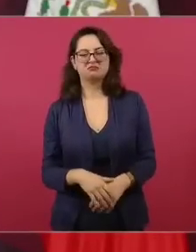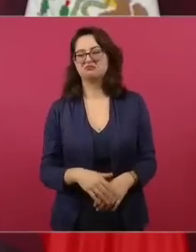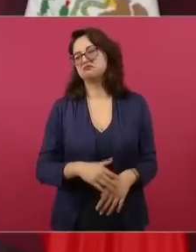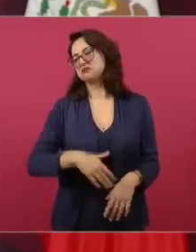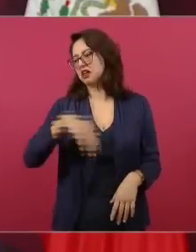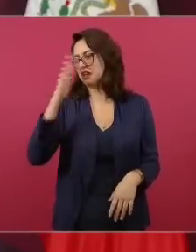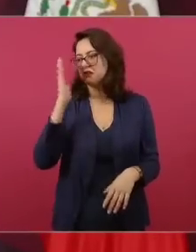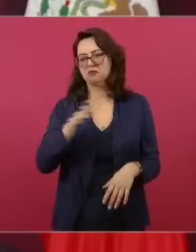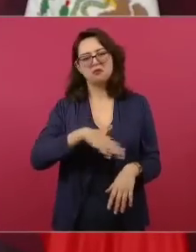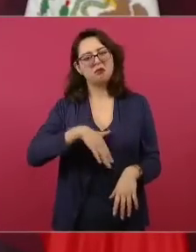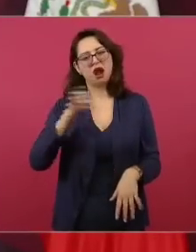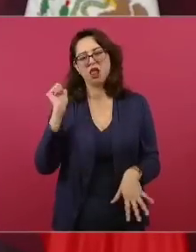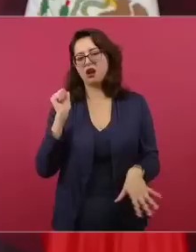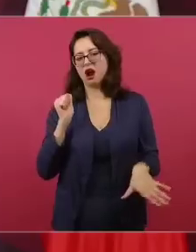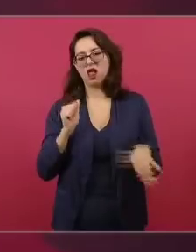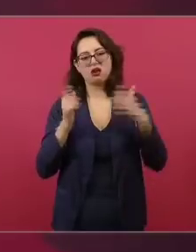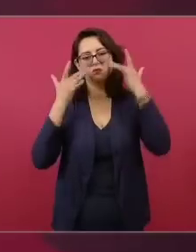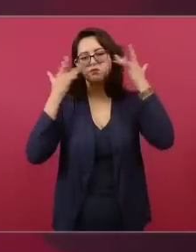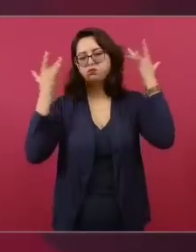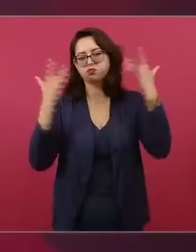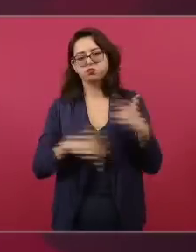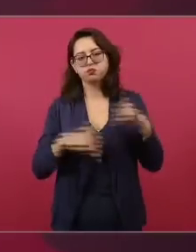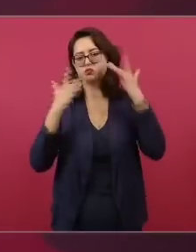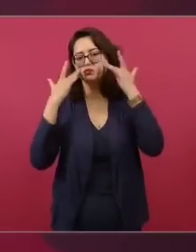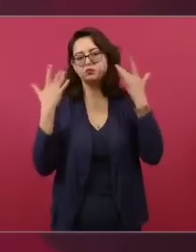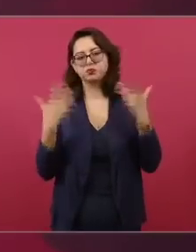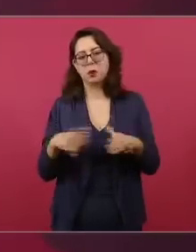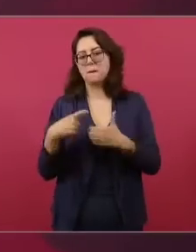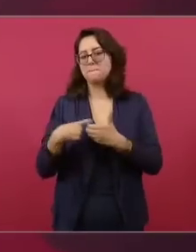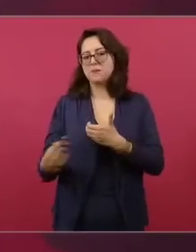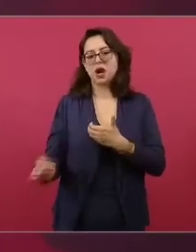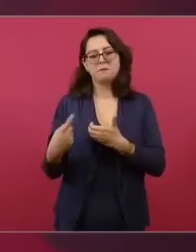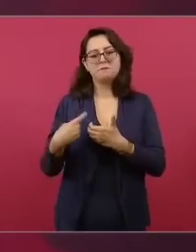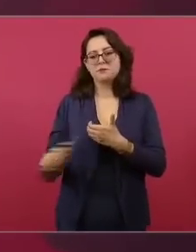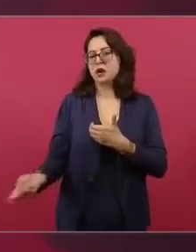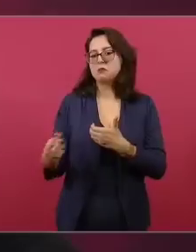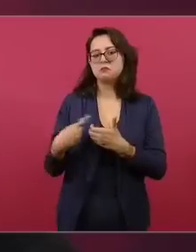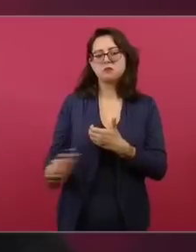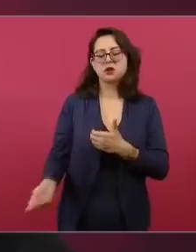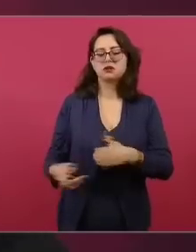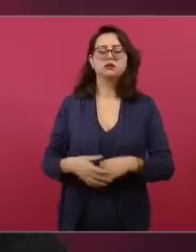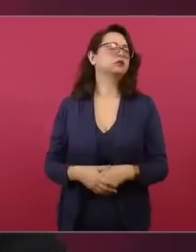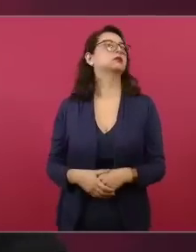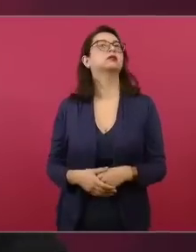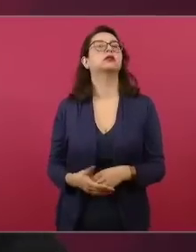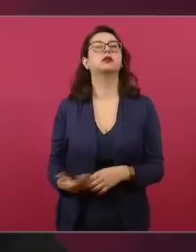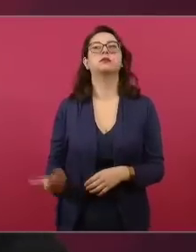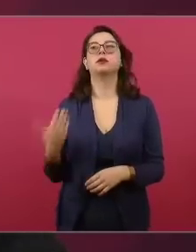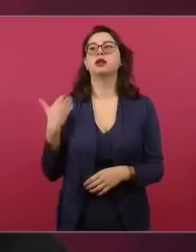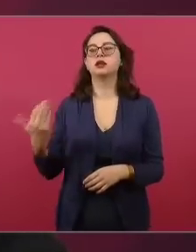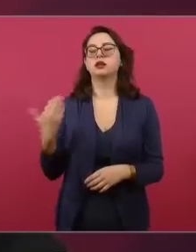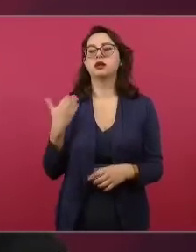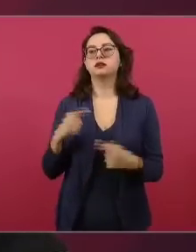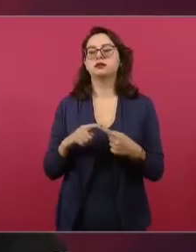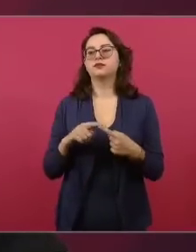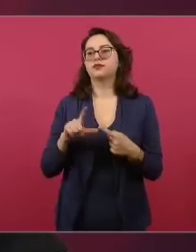varios, salió Lili Tellez,